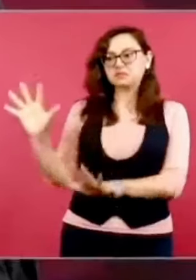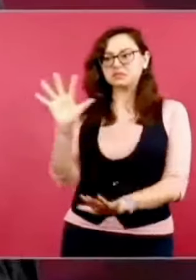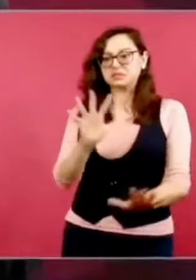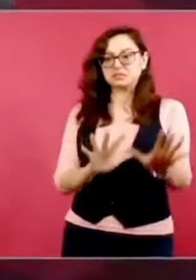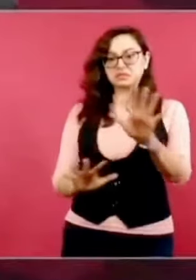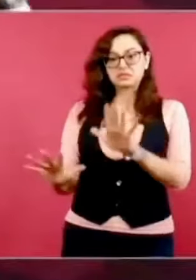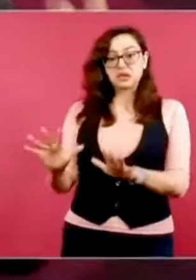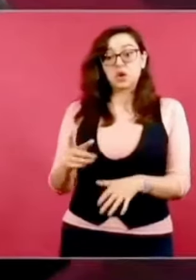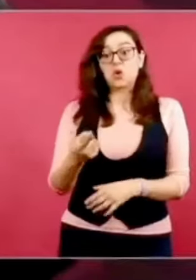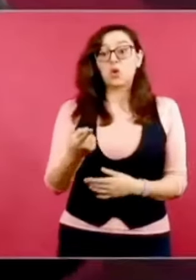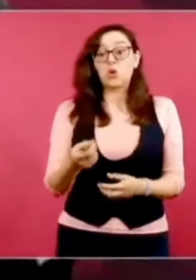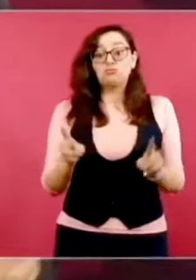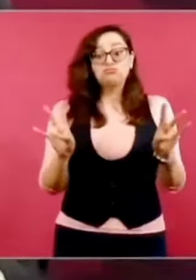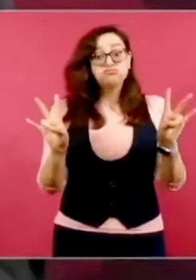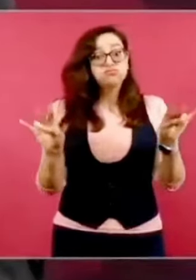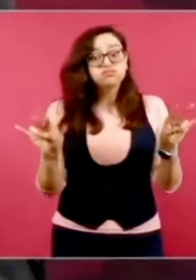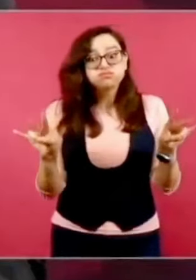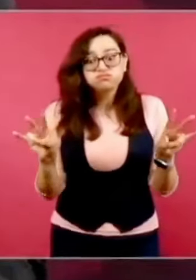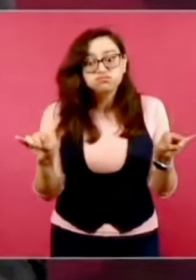ojo, mucho ojo,